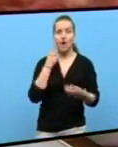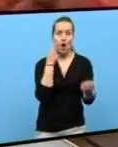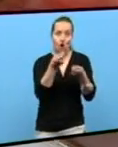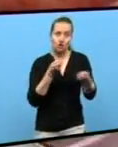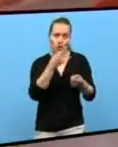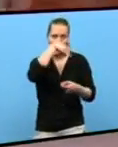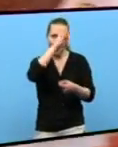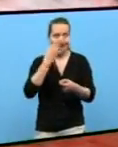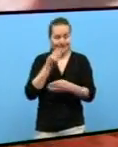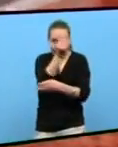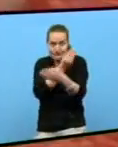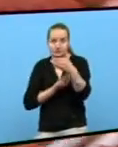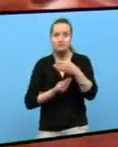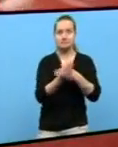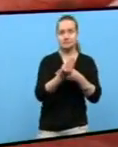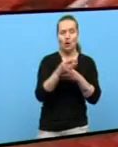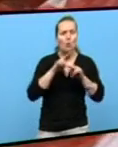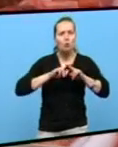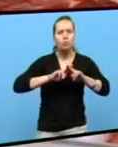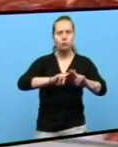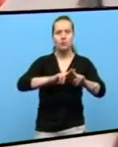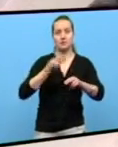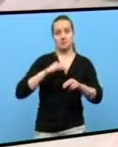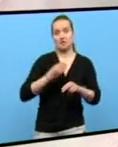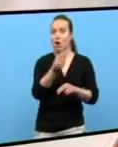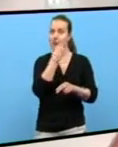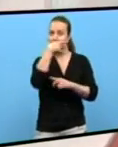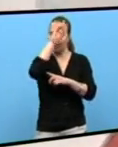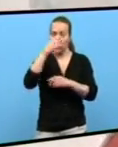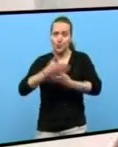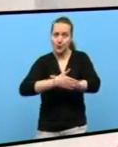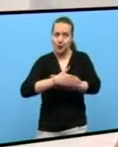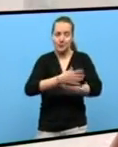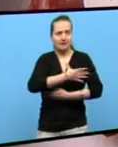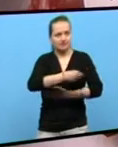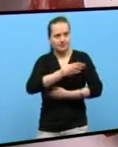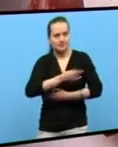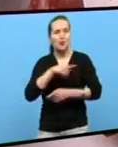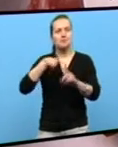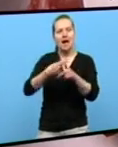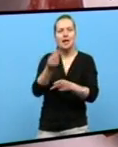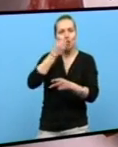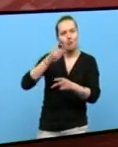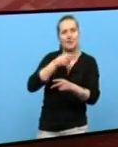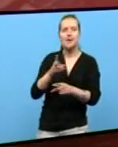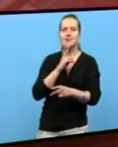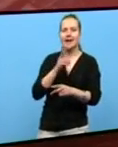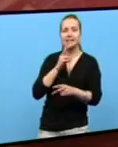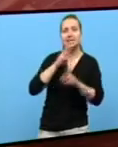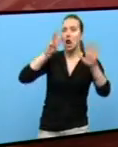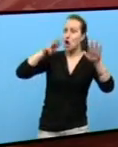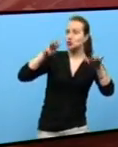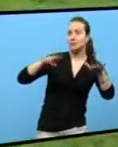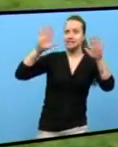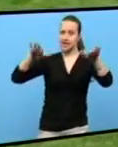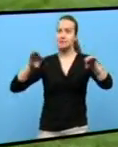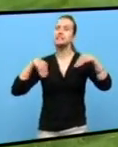vacas empeza xa no seu nascimento A alimentación dos tenreiros basease no leite materno en piensos vegetais durante os seus oito ou dez